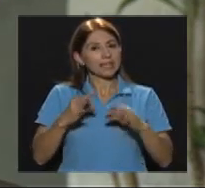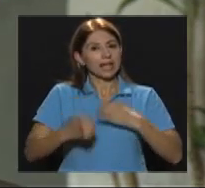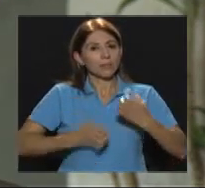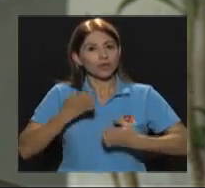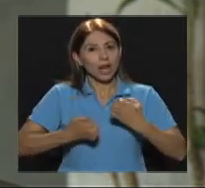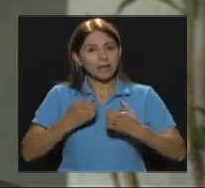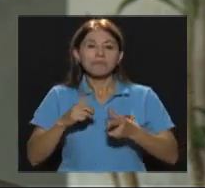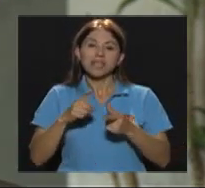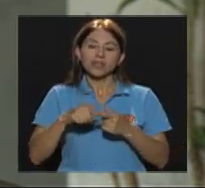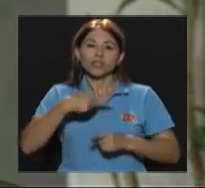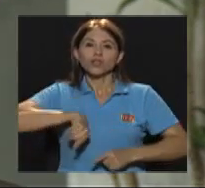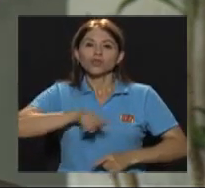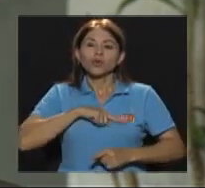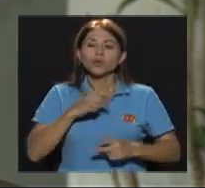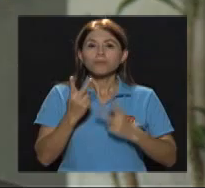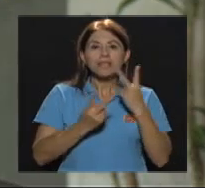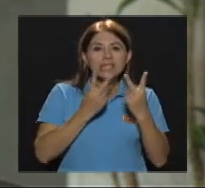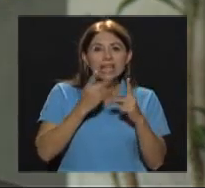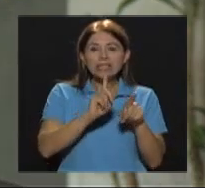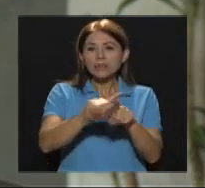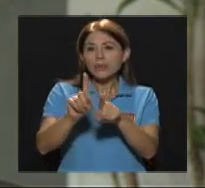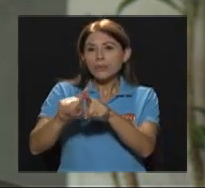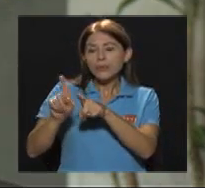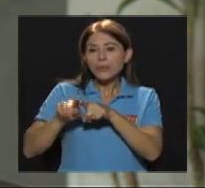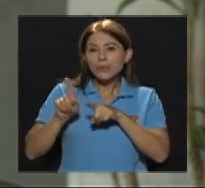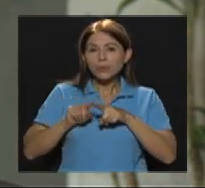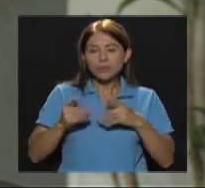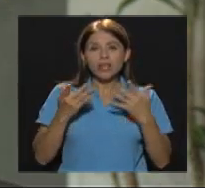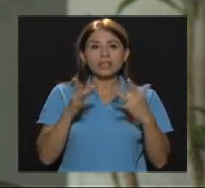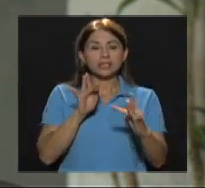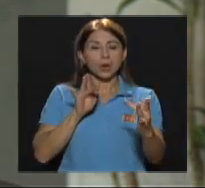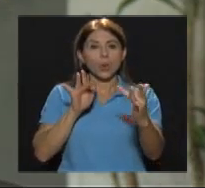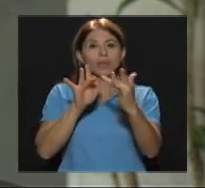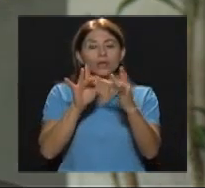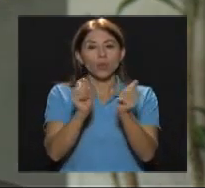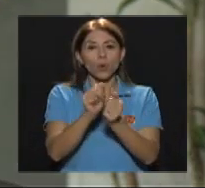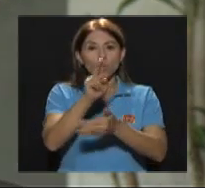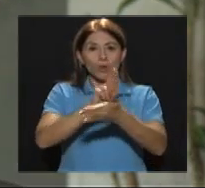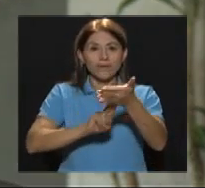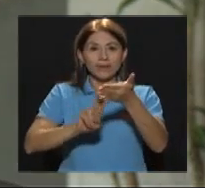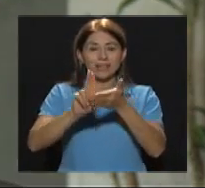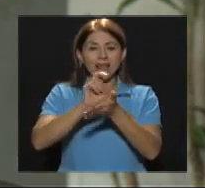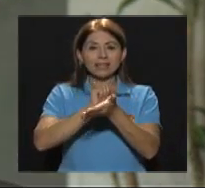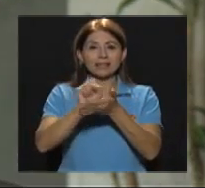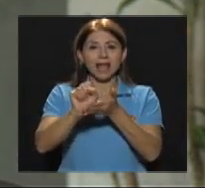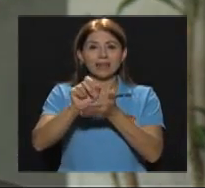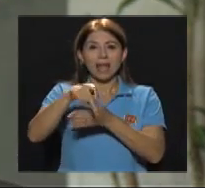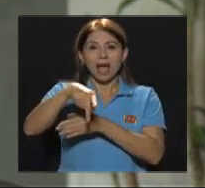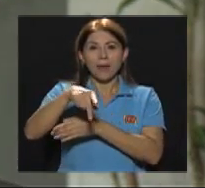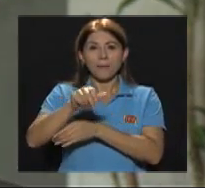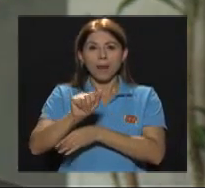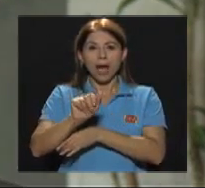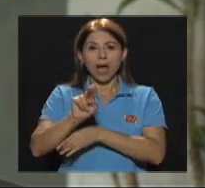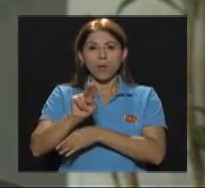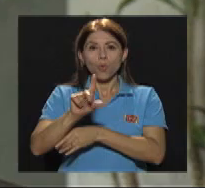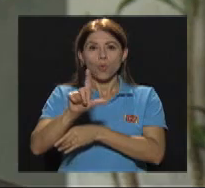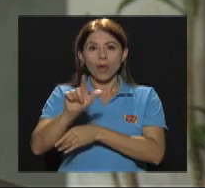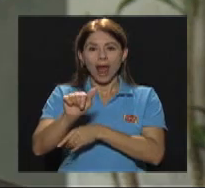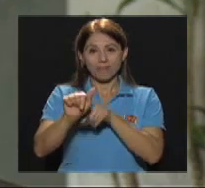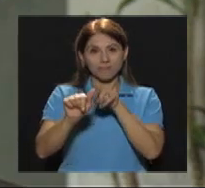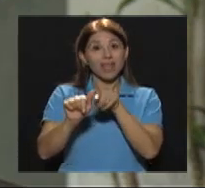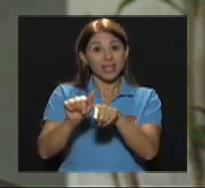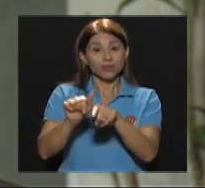realizamos una serie de visitas Se contactó con la Universidad Santa Paula Que son los